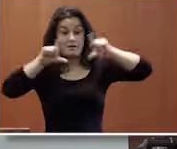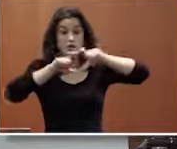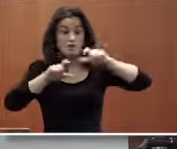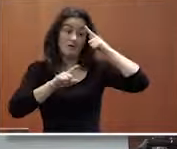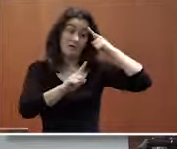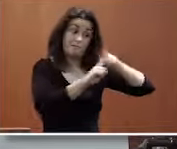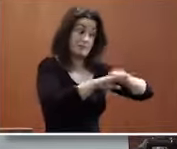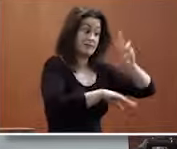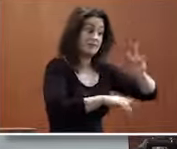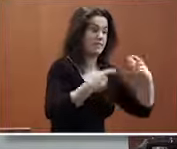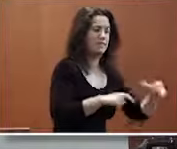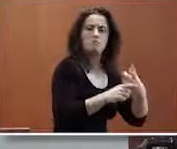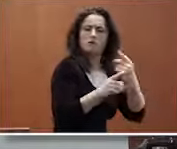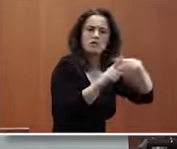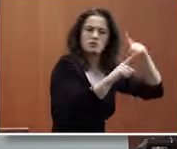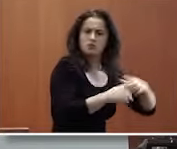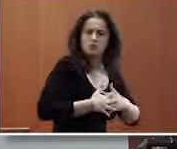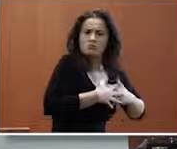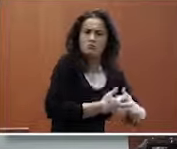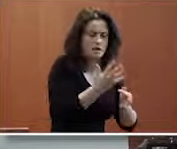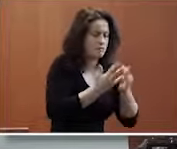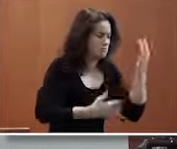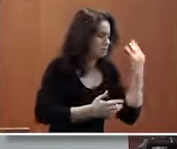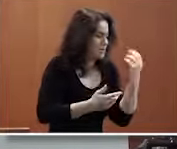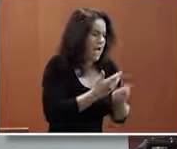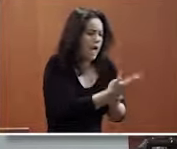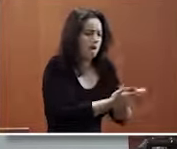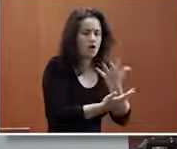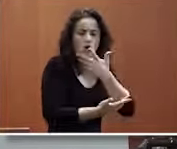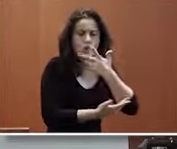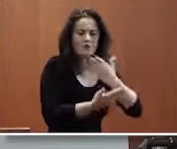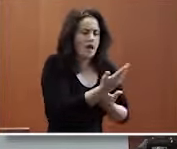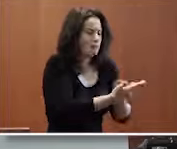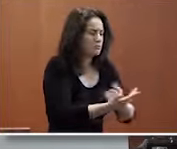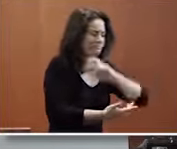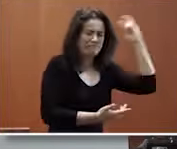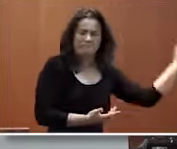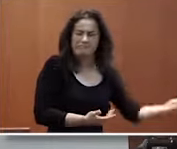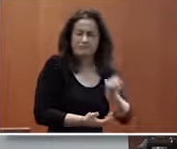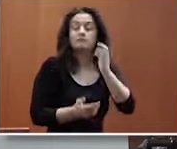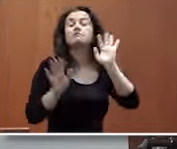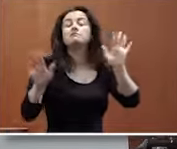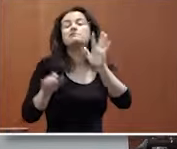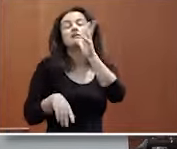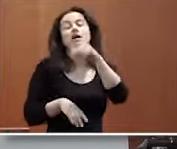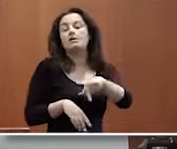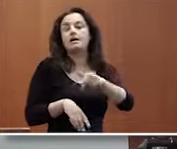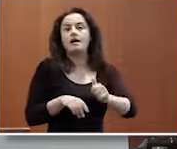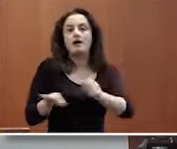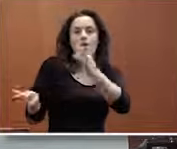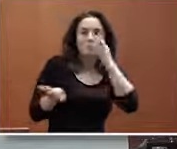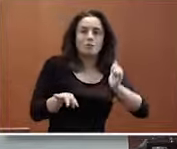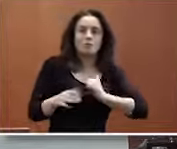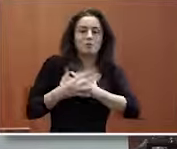del tercer sector muchas cosas que puede canalizar muchas energías que puede canalizar muchos conocimientos que no lo estamos todavía sacando el máximo provecho